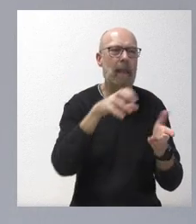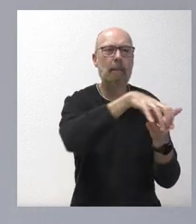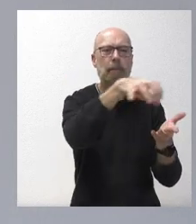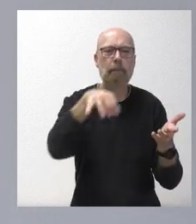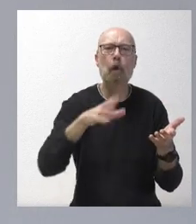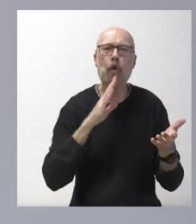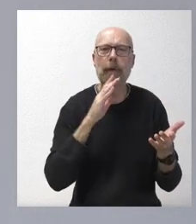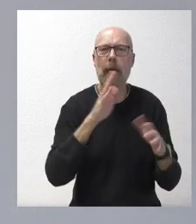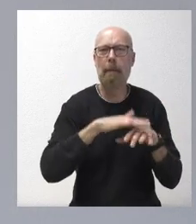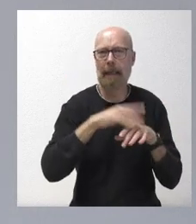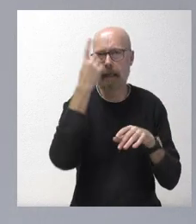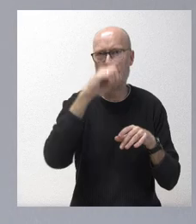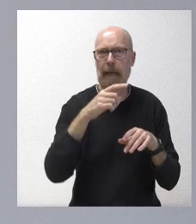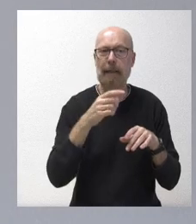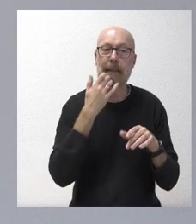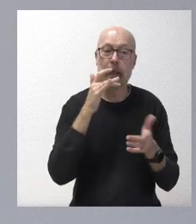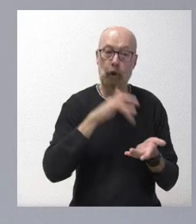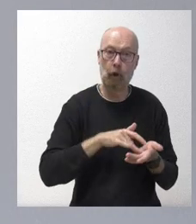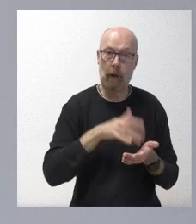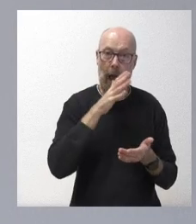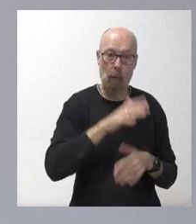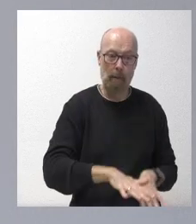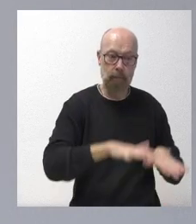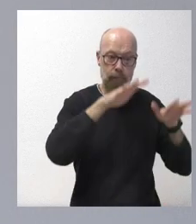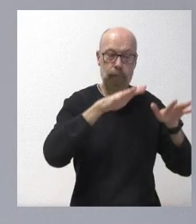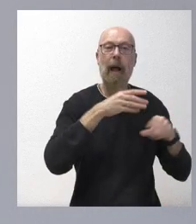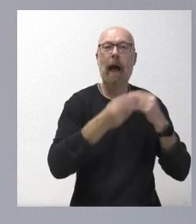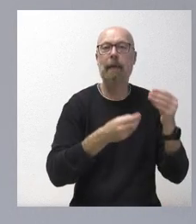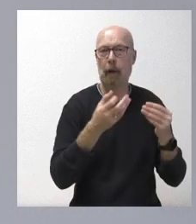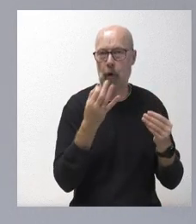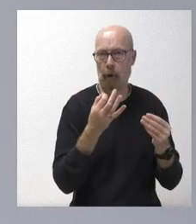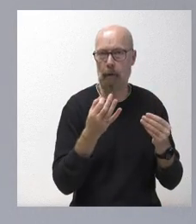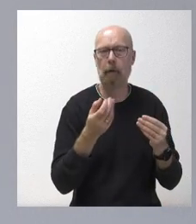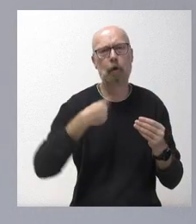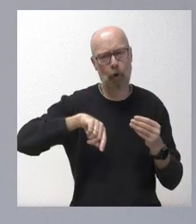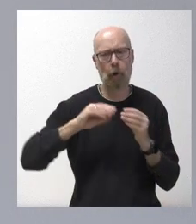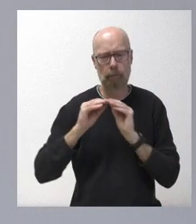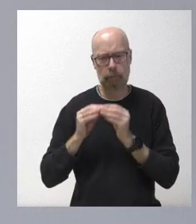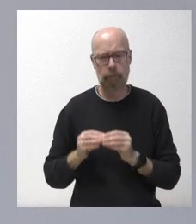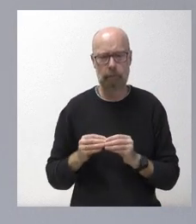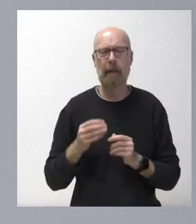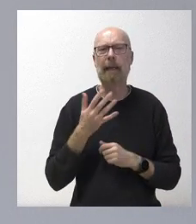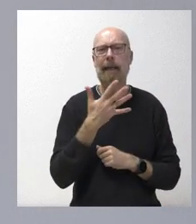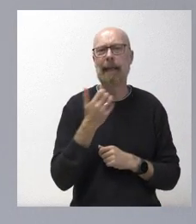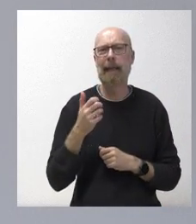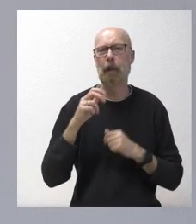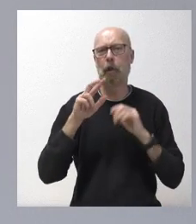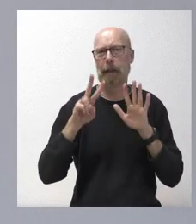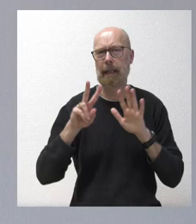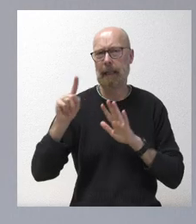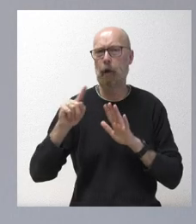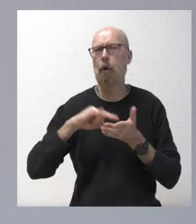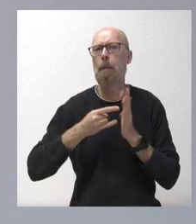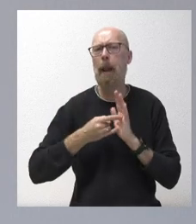conocer cómo hay que actuar ante estas circunstancias. Hemos elaborado y distribuido 571 planes municipales,